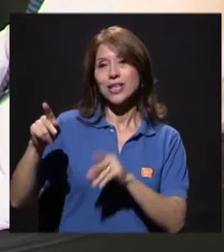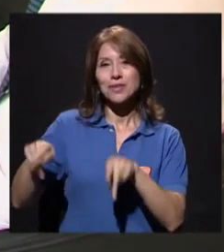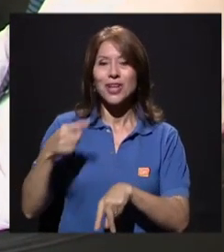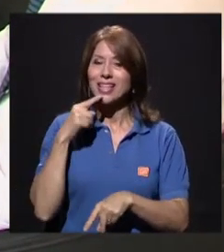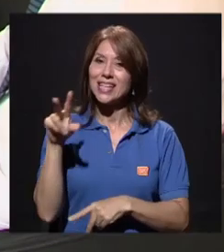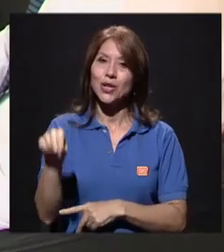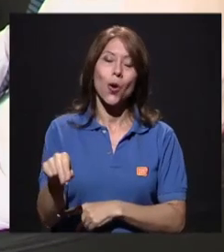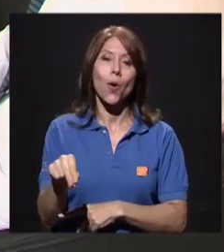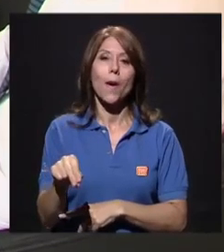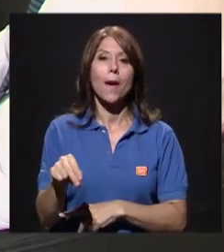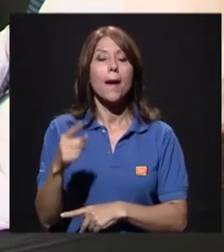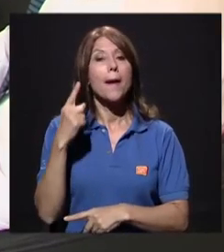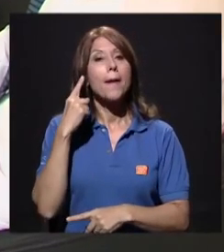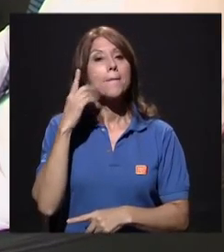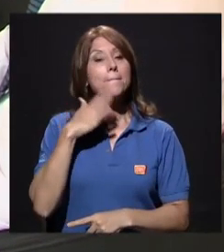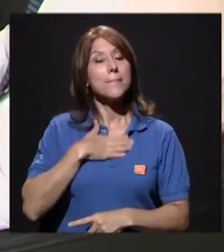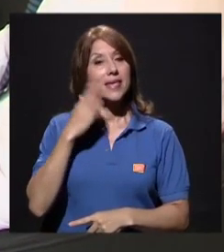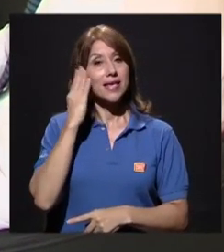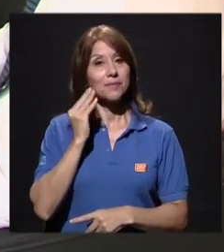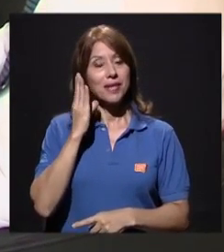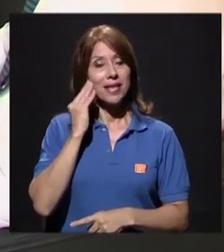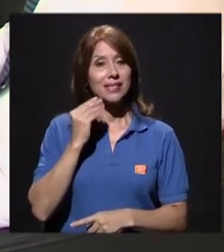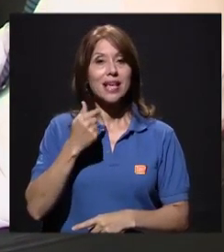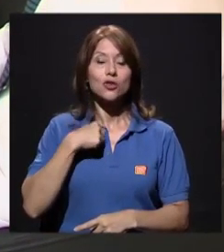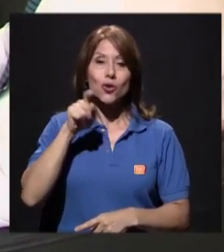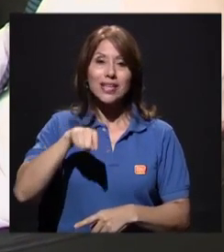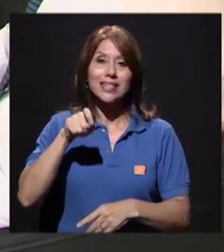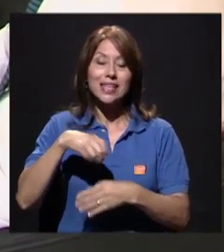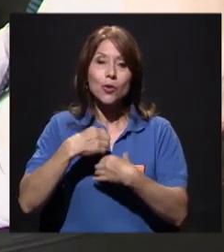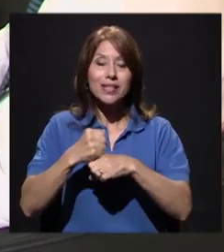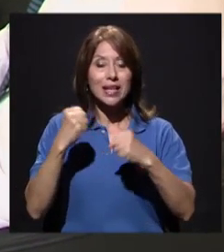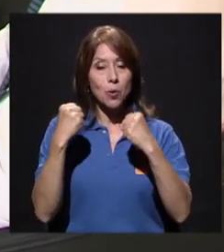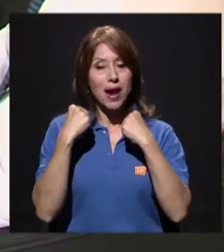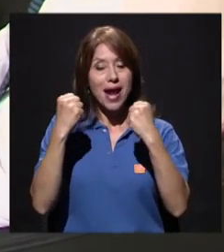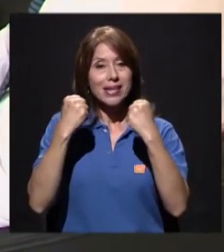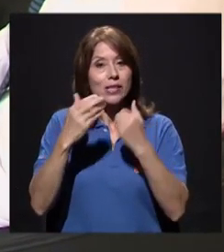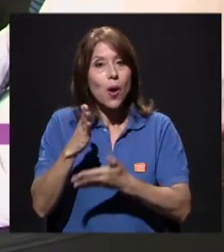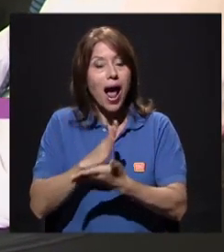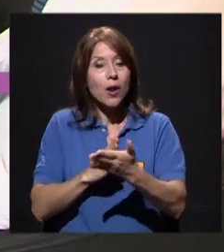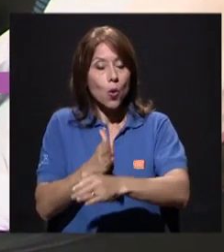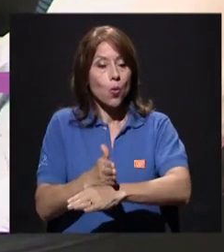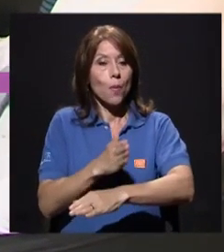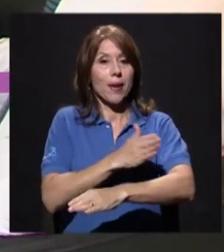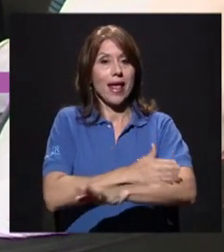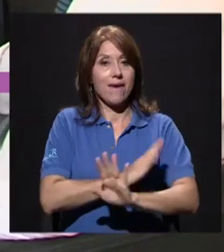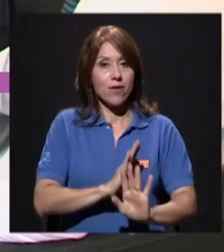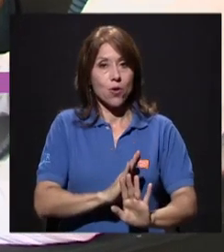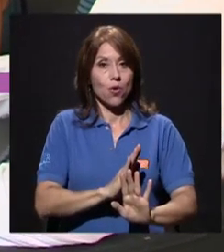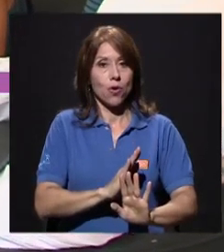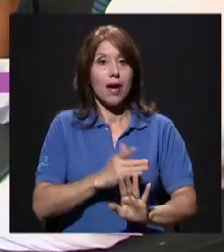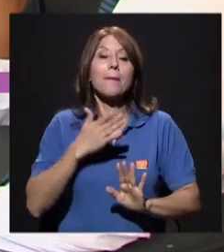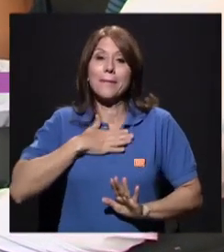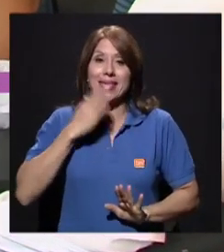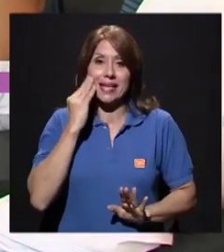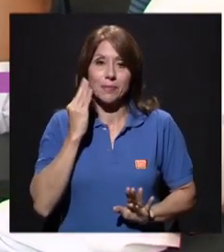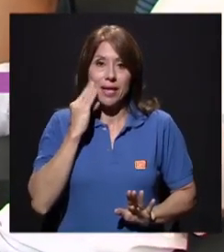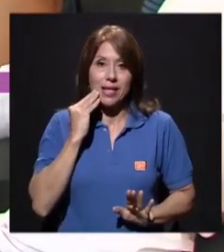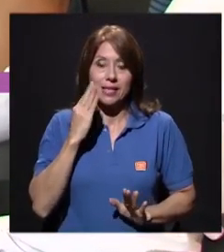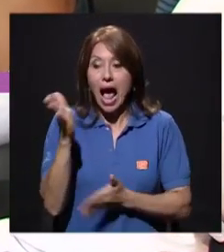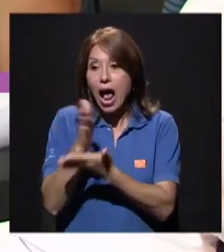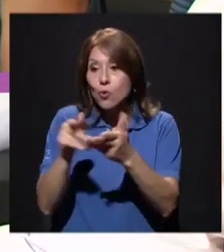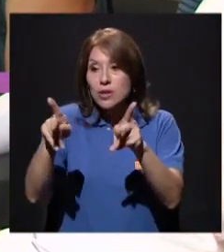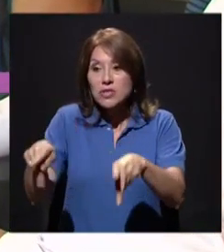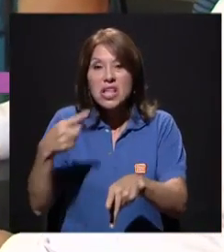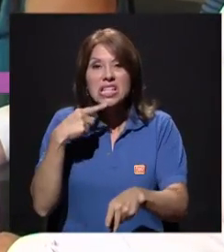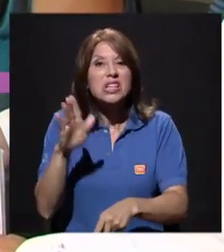experiencia, yo necesito hacer un previo. Para mi experiencia, algunos profesores dicen que no sirve para nada. Se respeta. Y no hay nada escrito